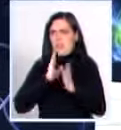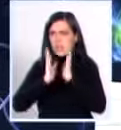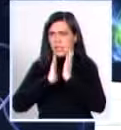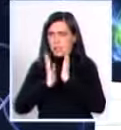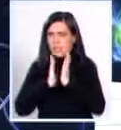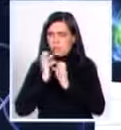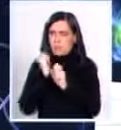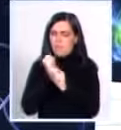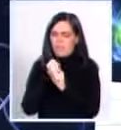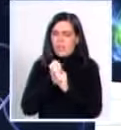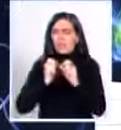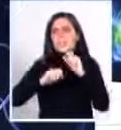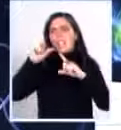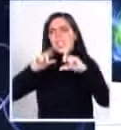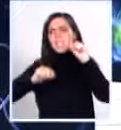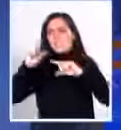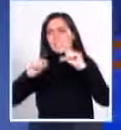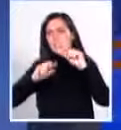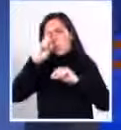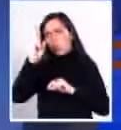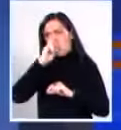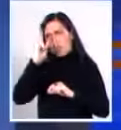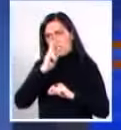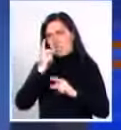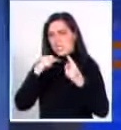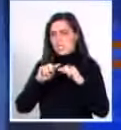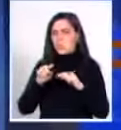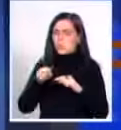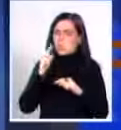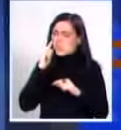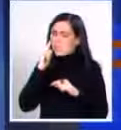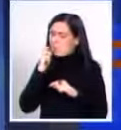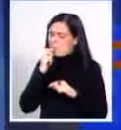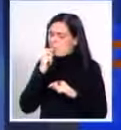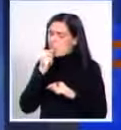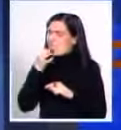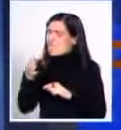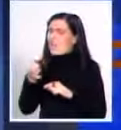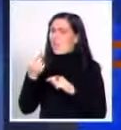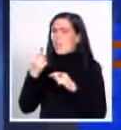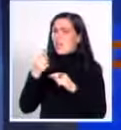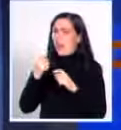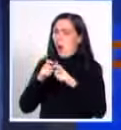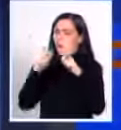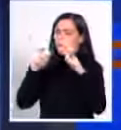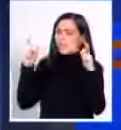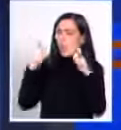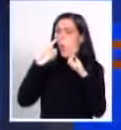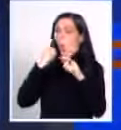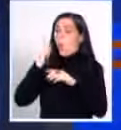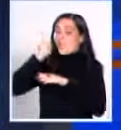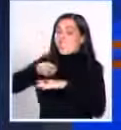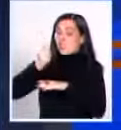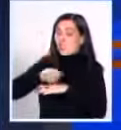Estamos trabajando en las estadísticas uruguayas. ¿Ha aumentado la prevalencia o, digamos, esto tiene mucho que ver con la detección